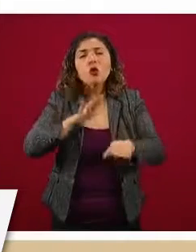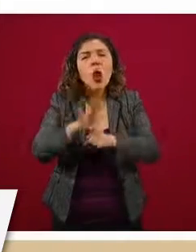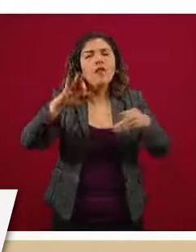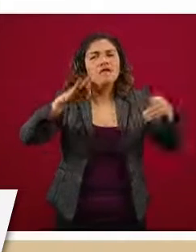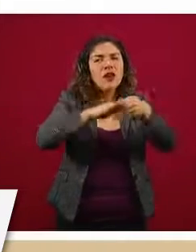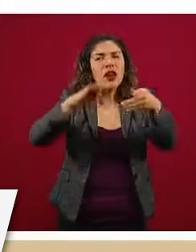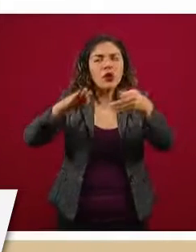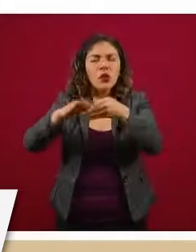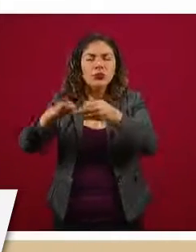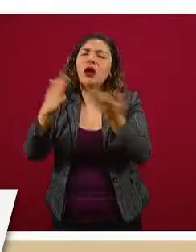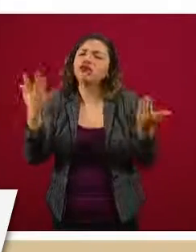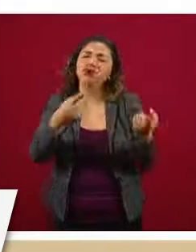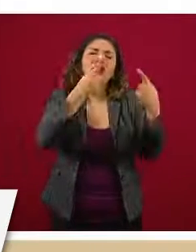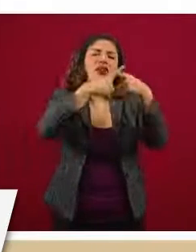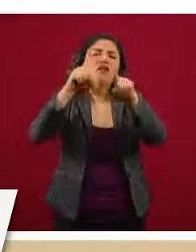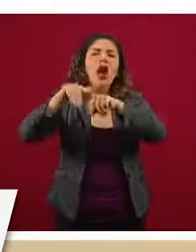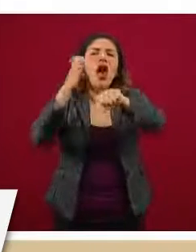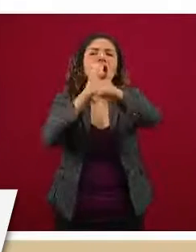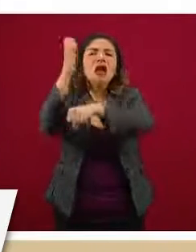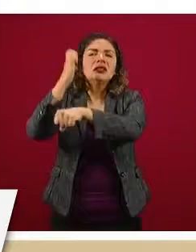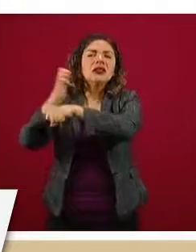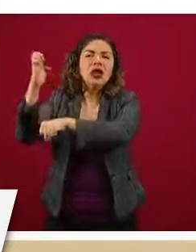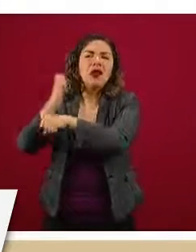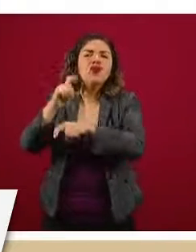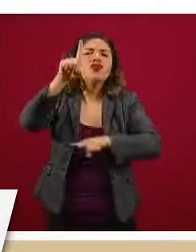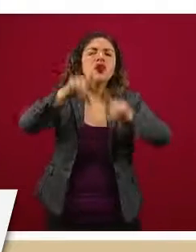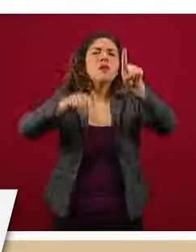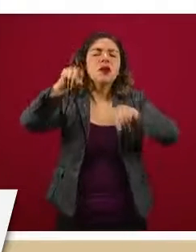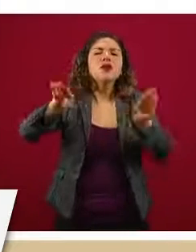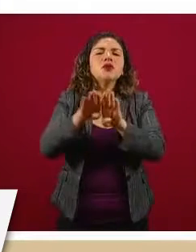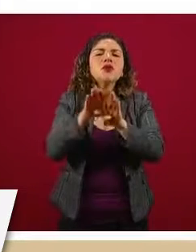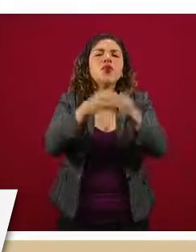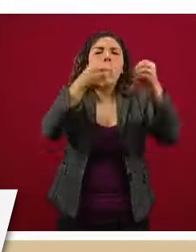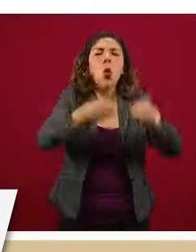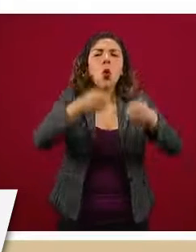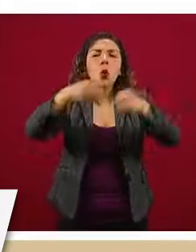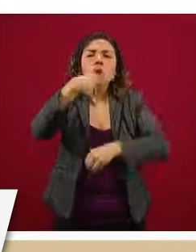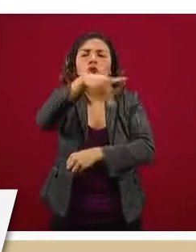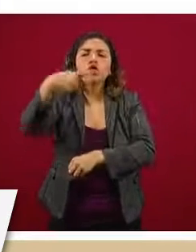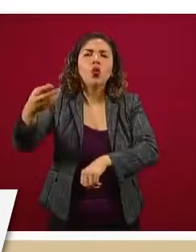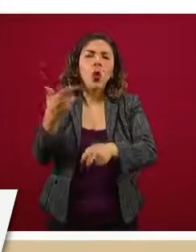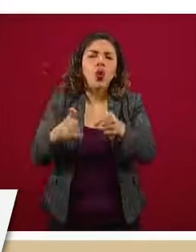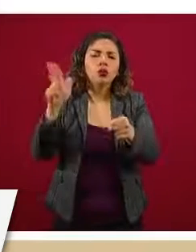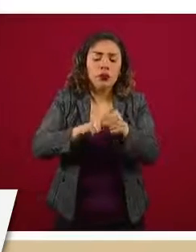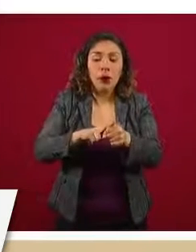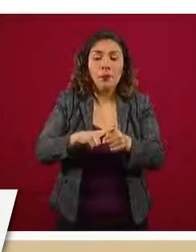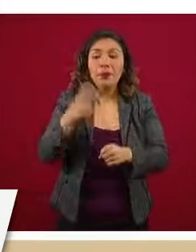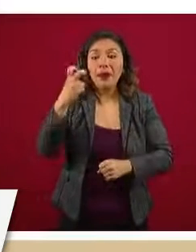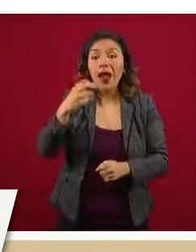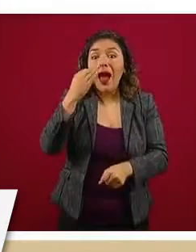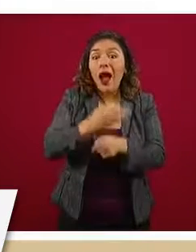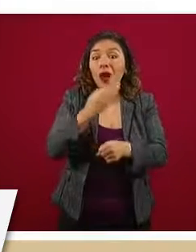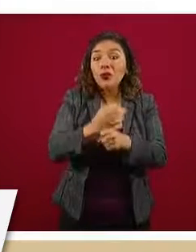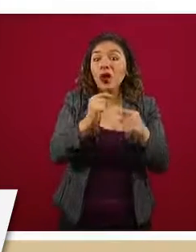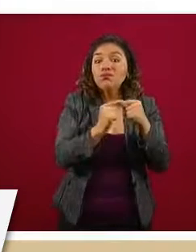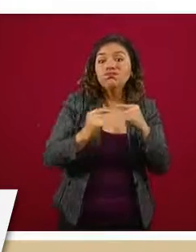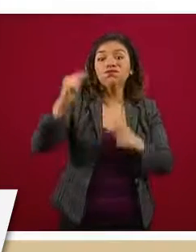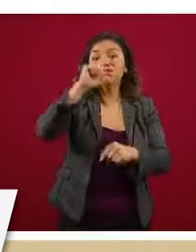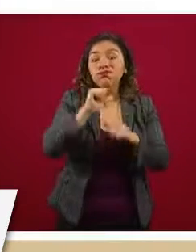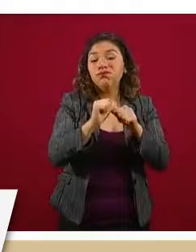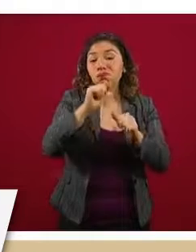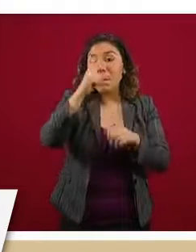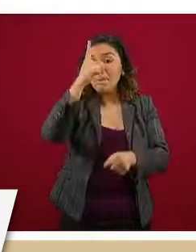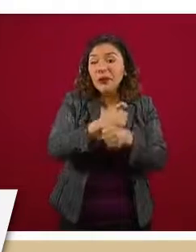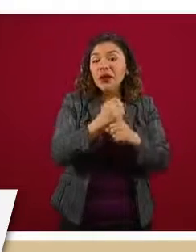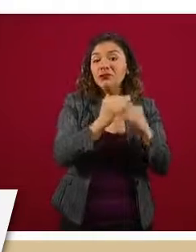distintas proporciones de ocupación y se muestran en la diapositiva. Nuevo León en este momento es la que tiene